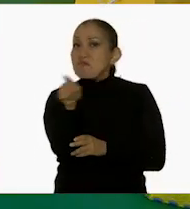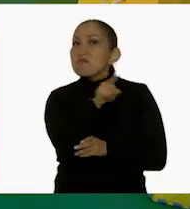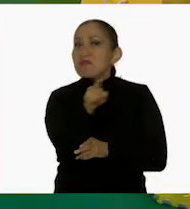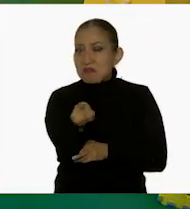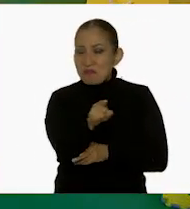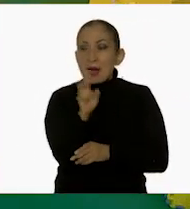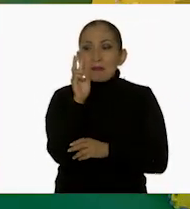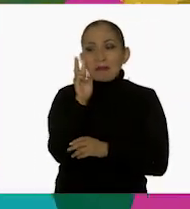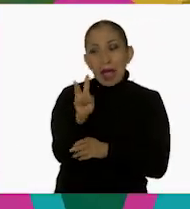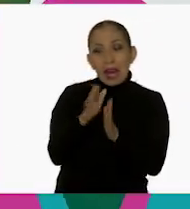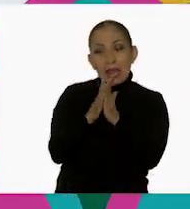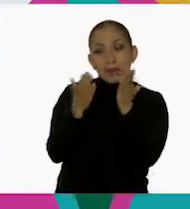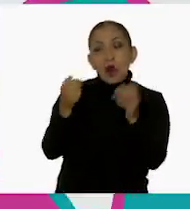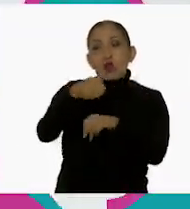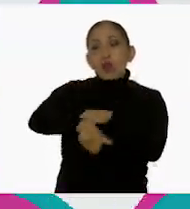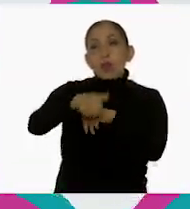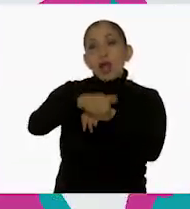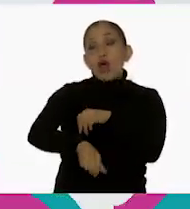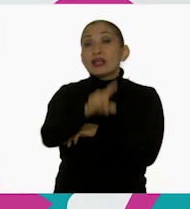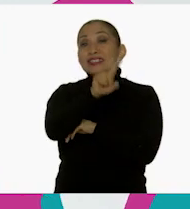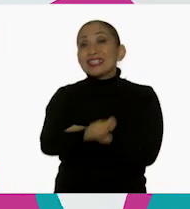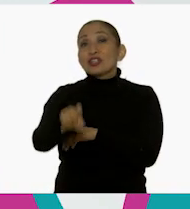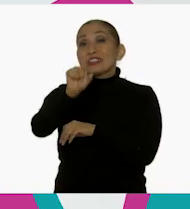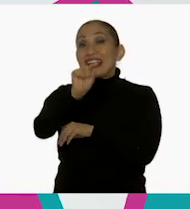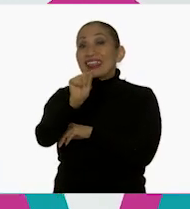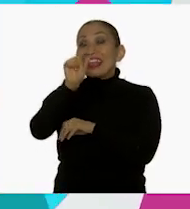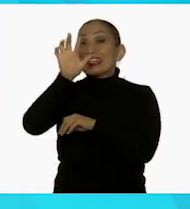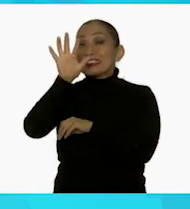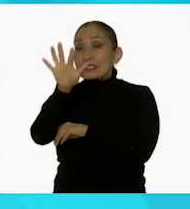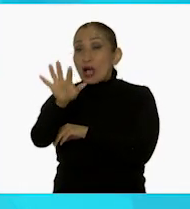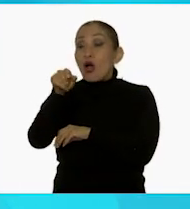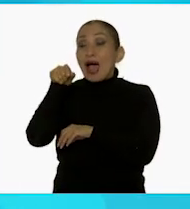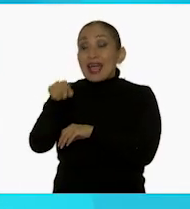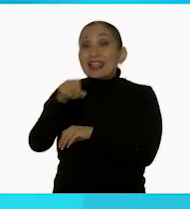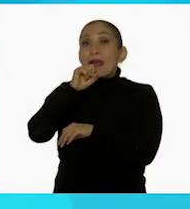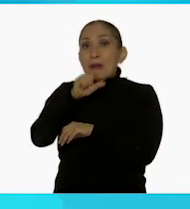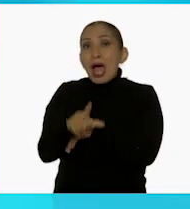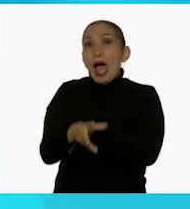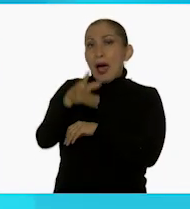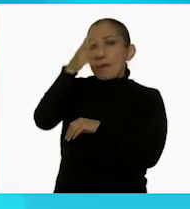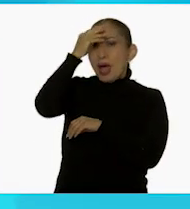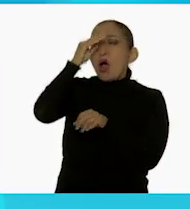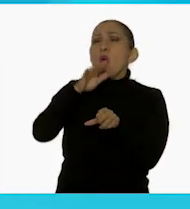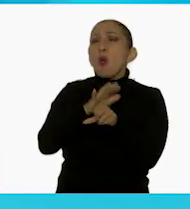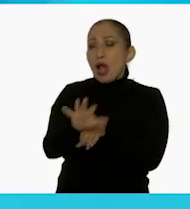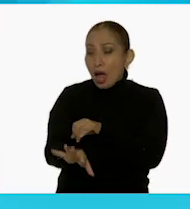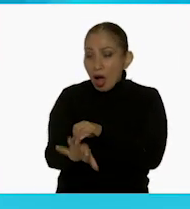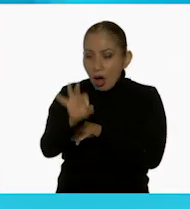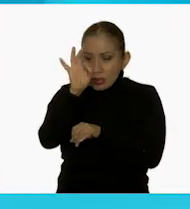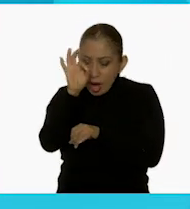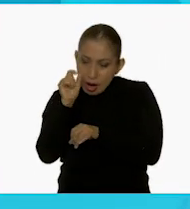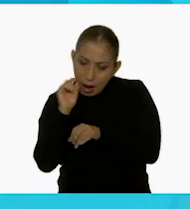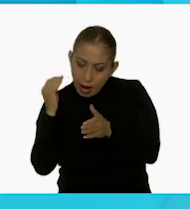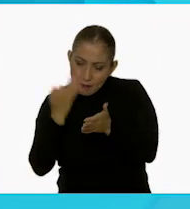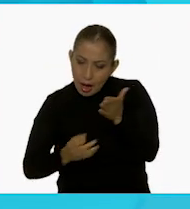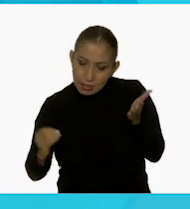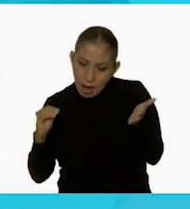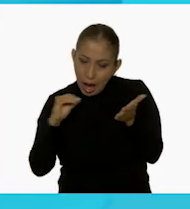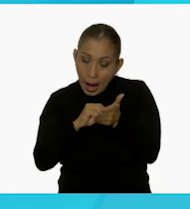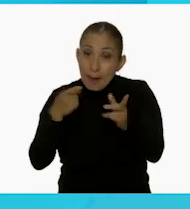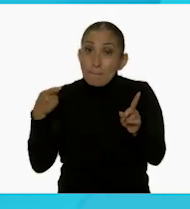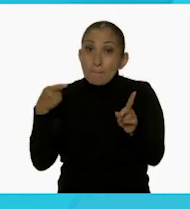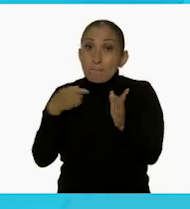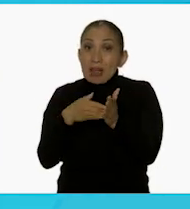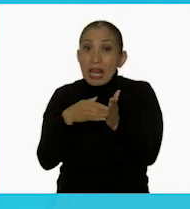Van a abrir su libro en la página número 175, porque también van a aprender a encontrar complementos a mil